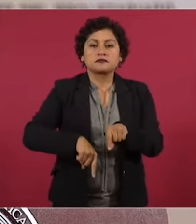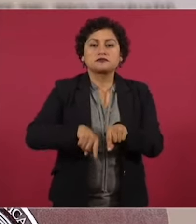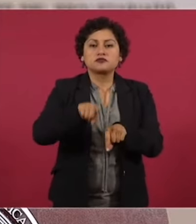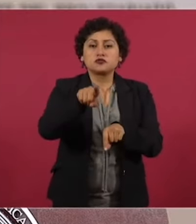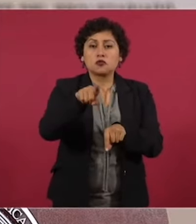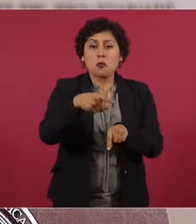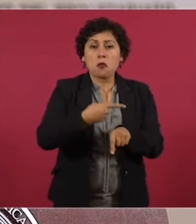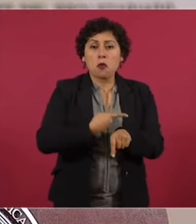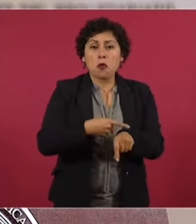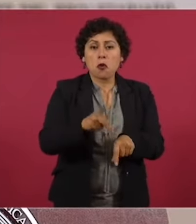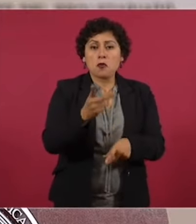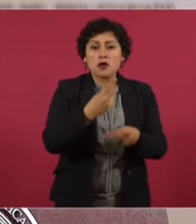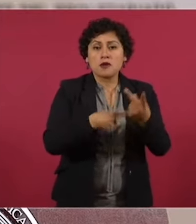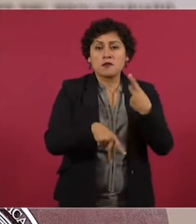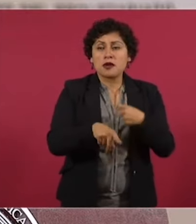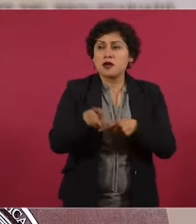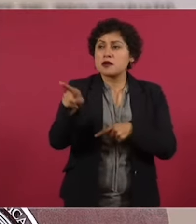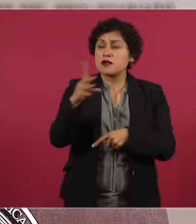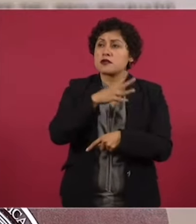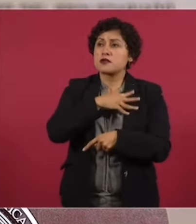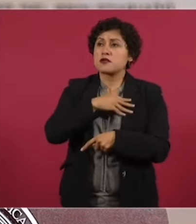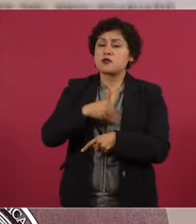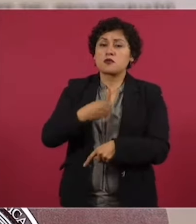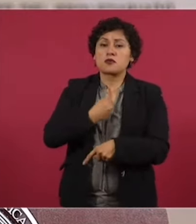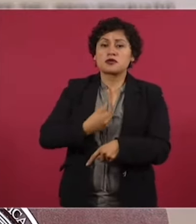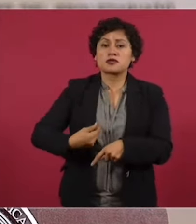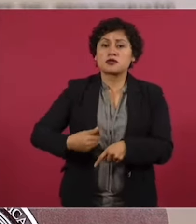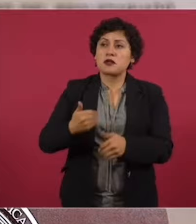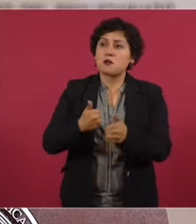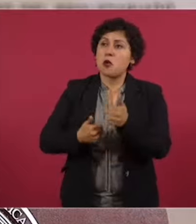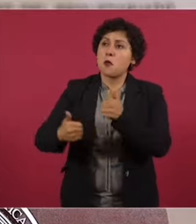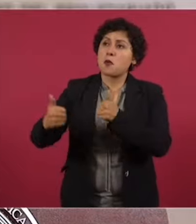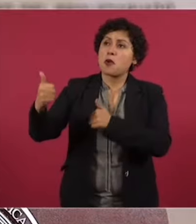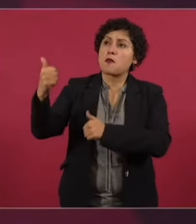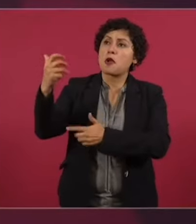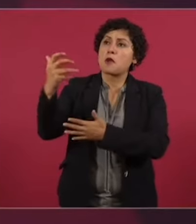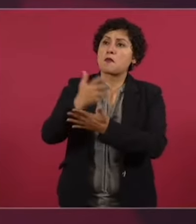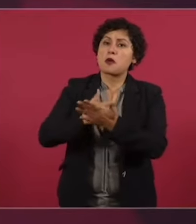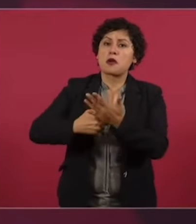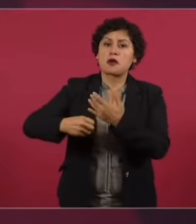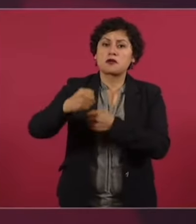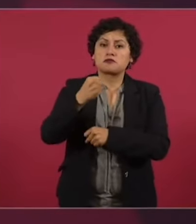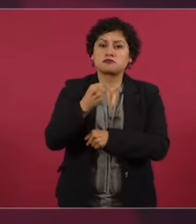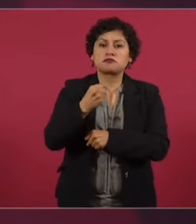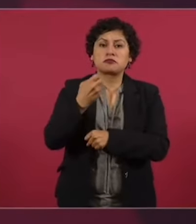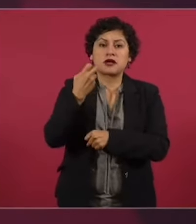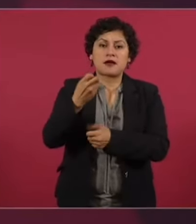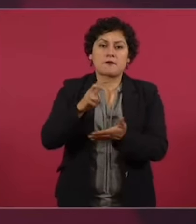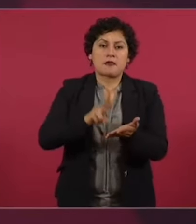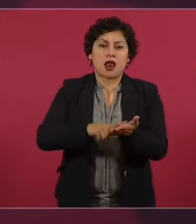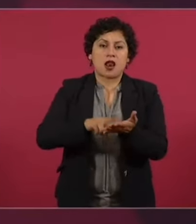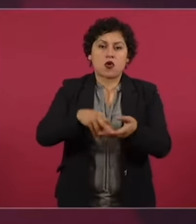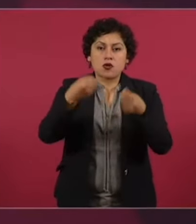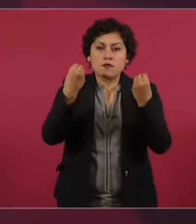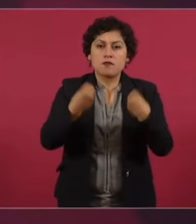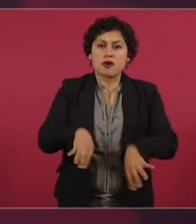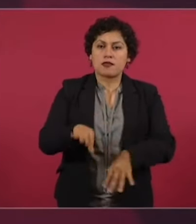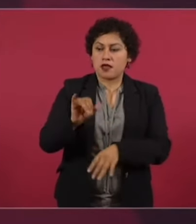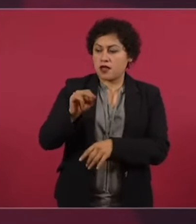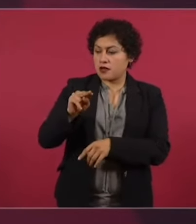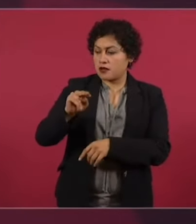serán billonarios. La mentira reinará y el valor de la vida se perderá. No habrá INE, ni